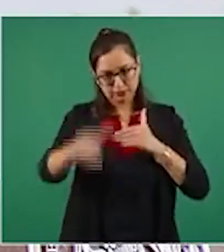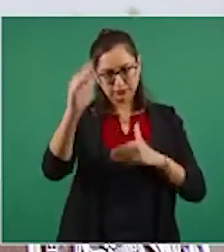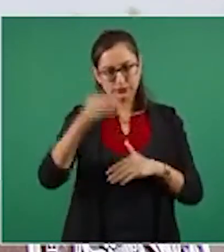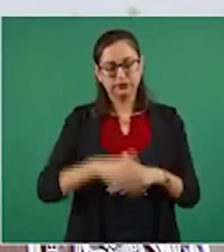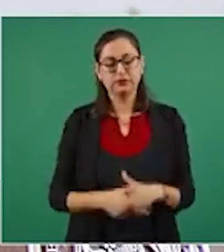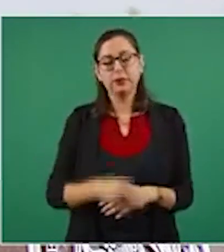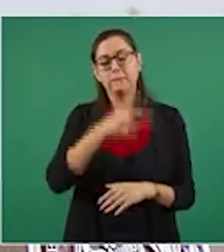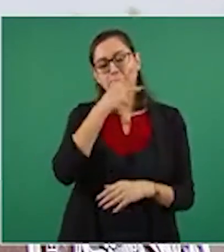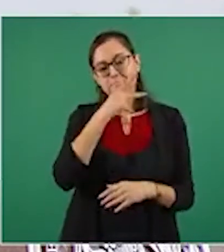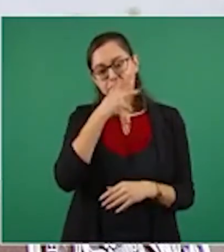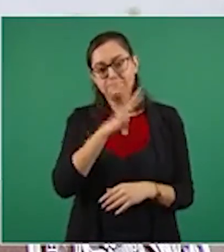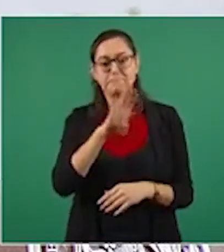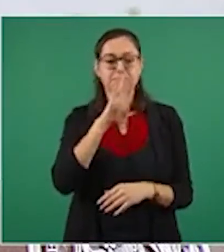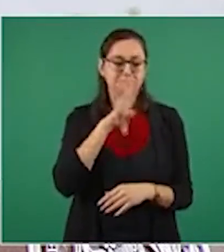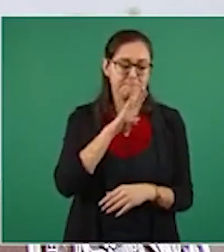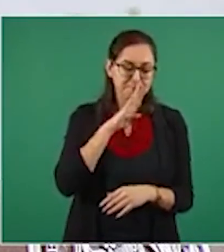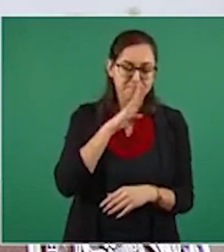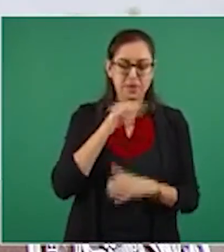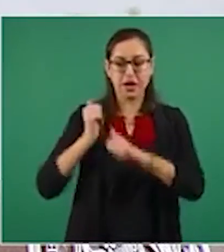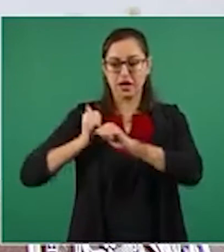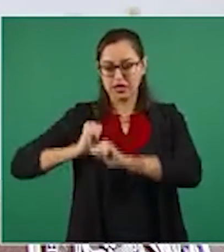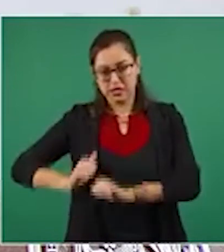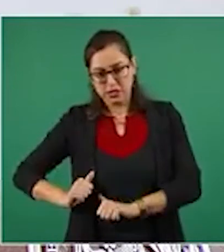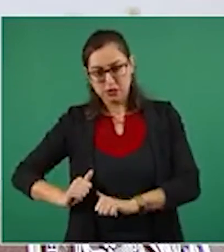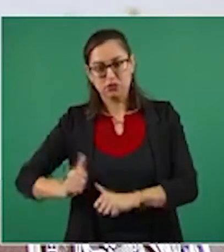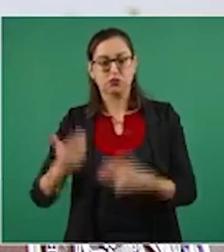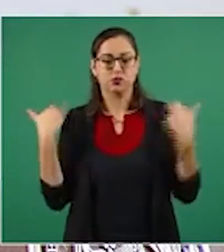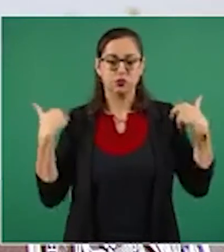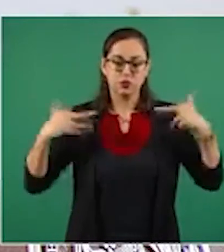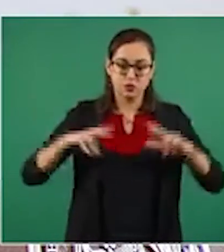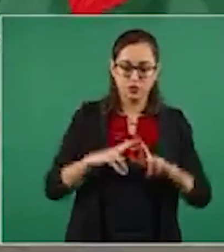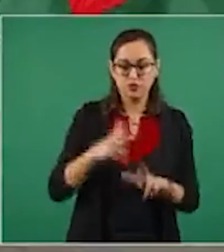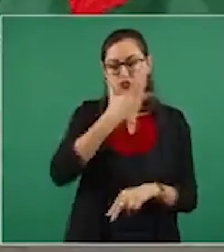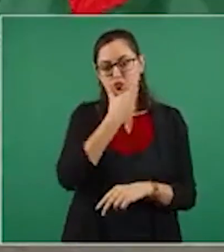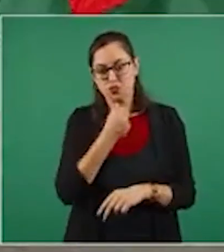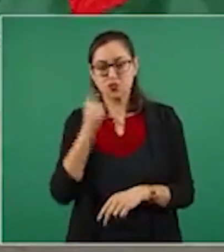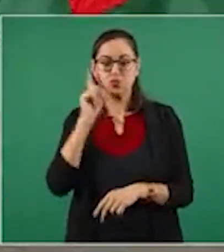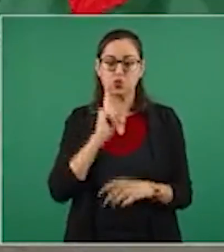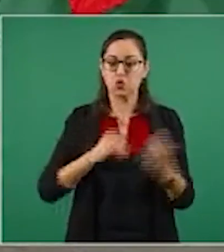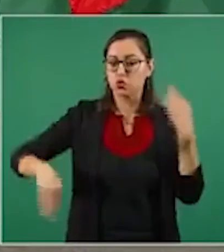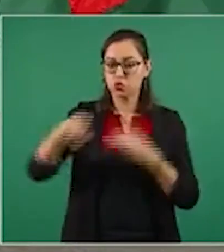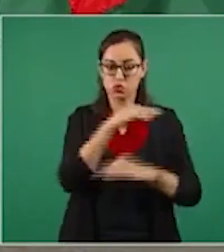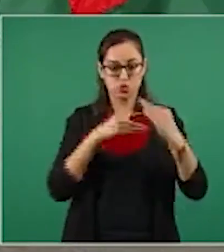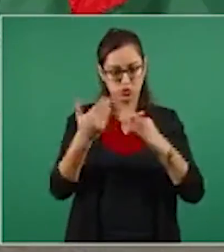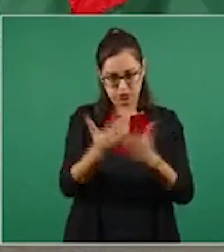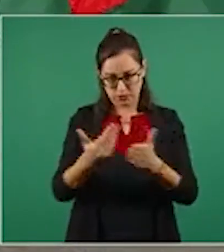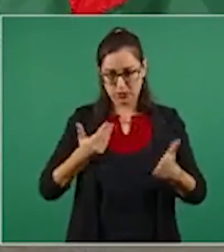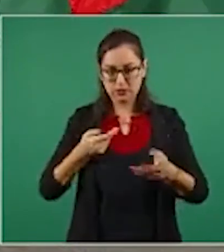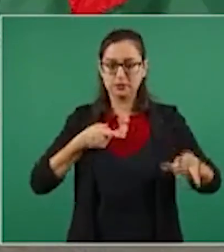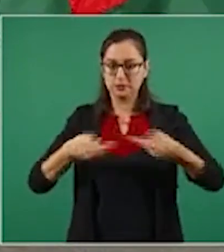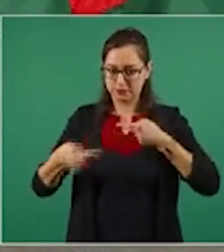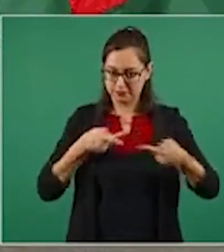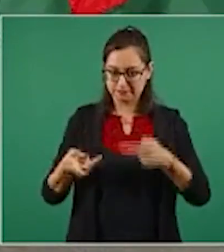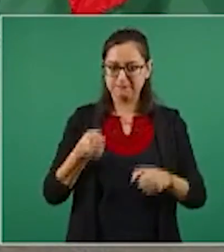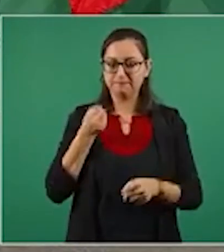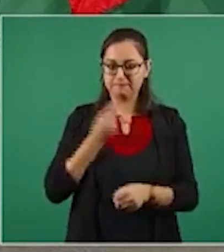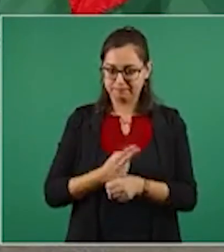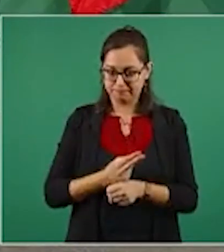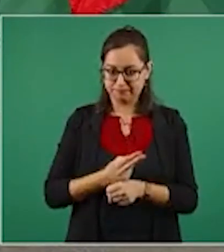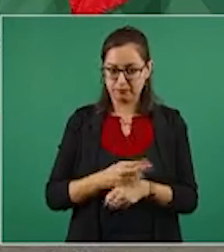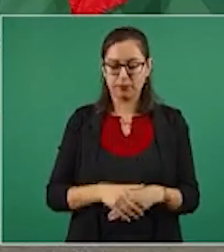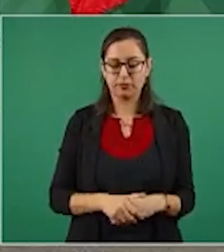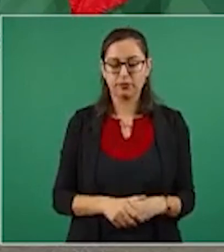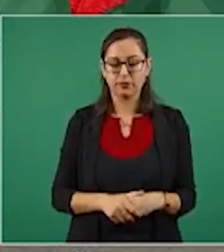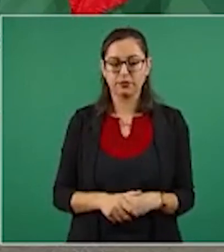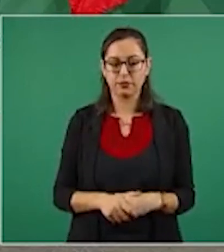madres, padres de familia, autoridades, maestras, maestros, todos, todos, todos, o sea, que